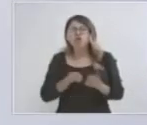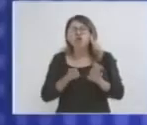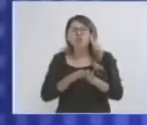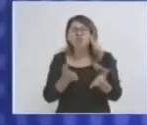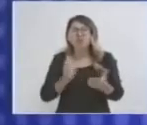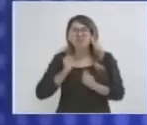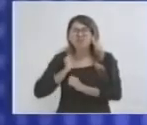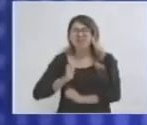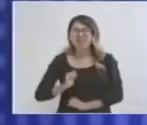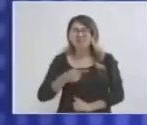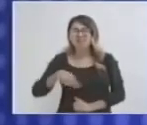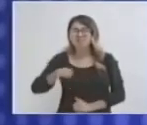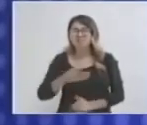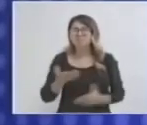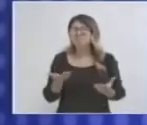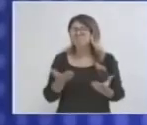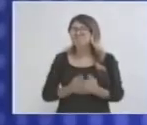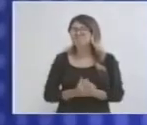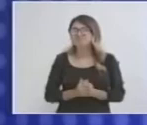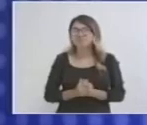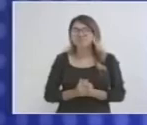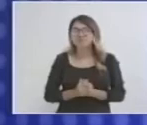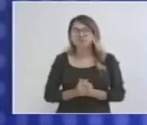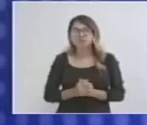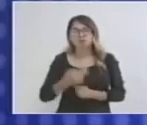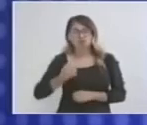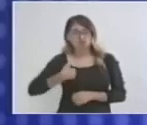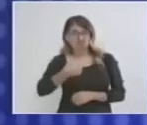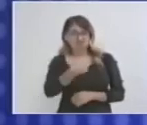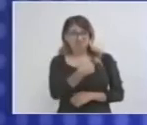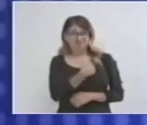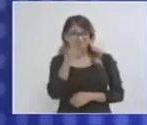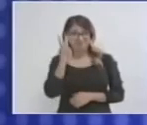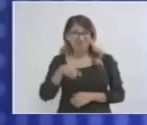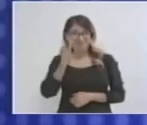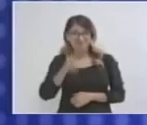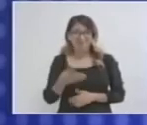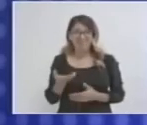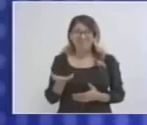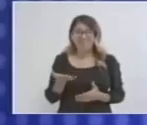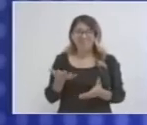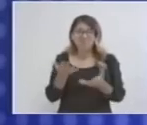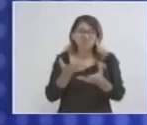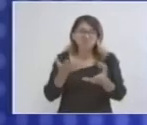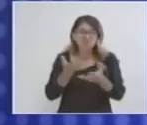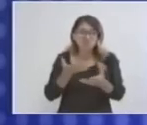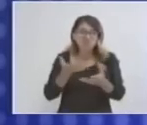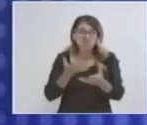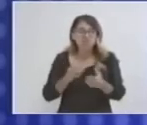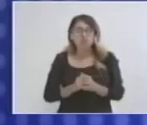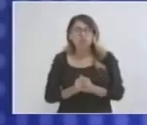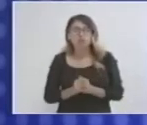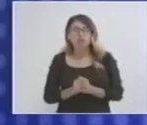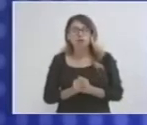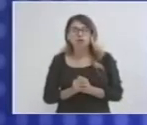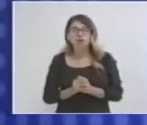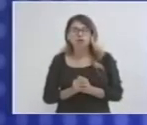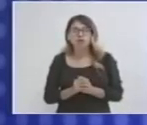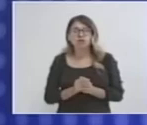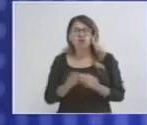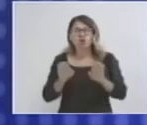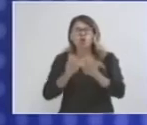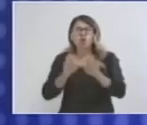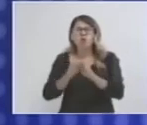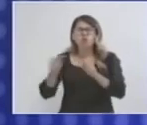CEMIC? Mira, ahí logramos generar un esquema de unidad, no hubo una contienda